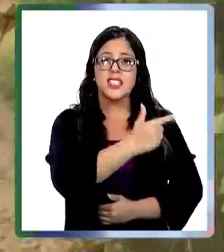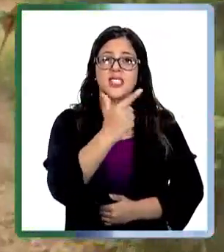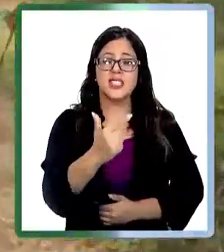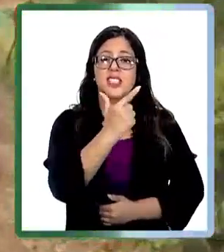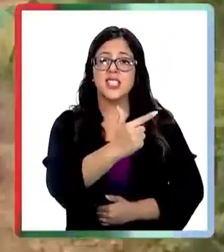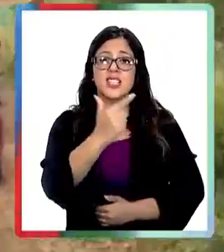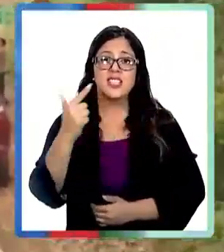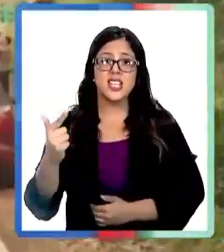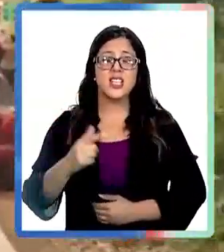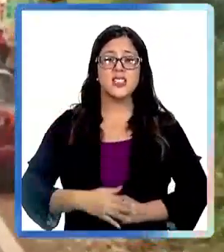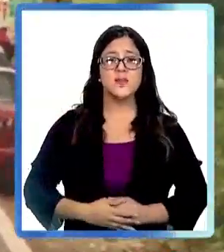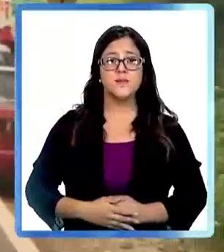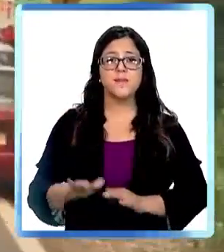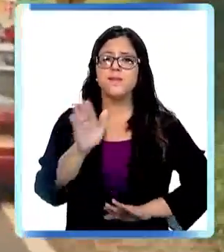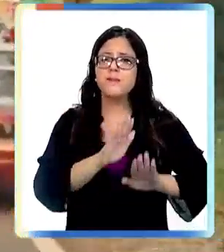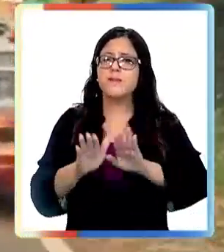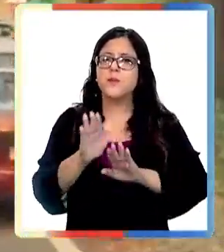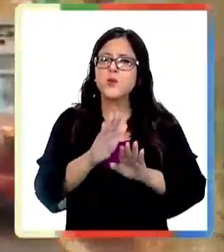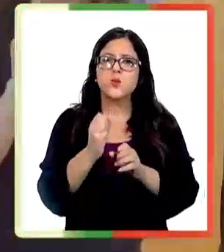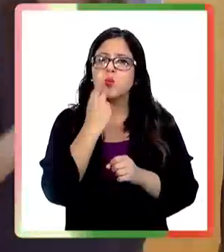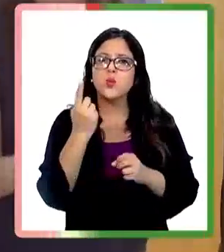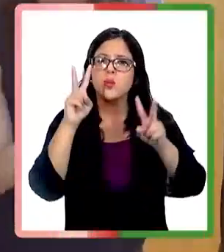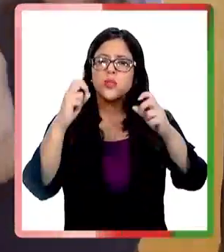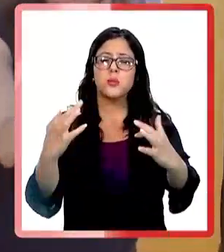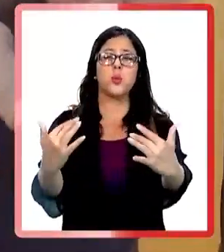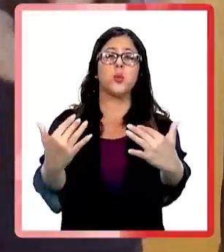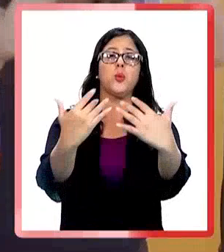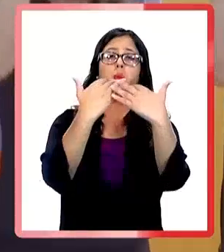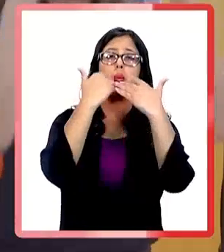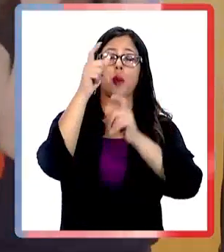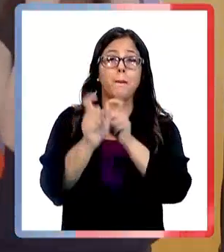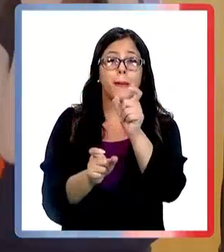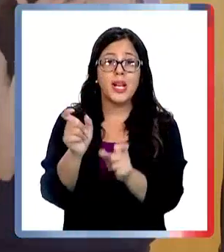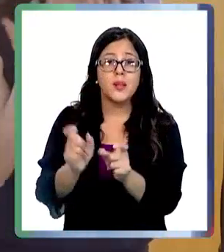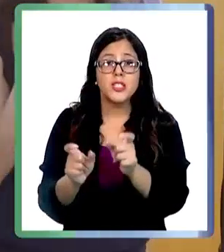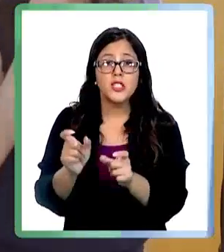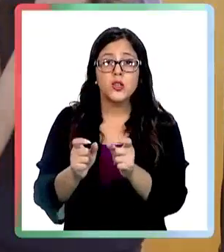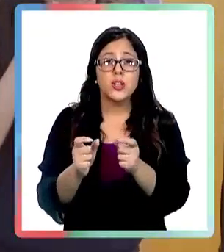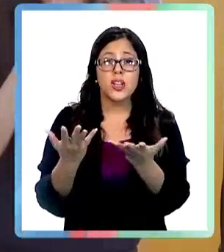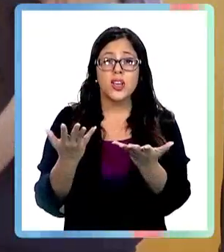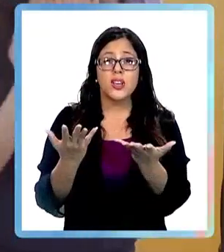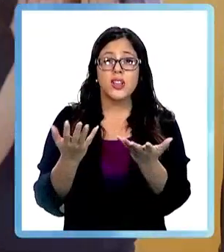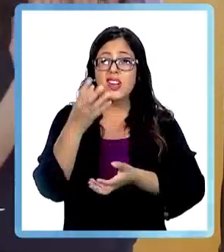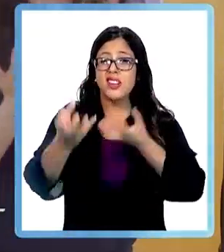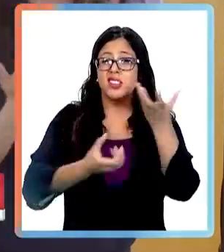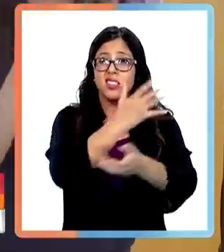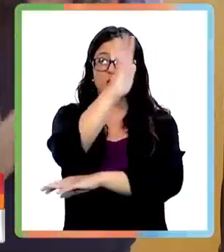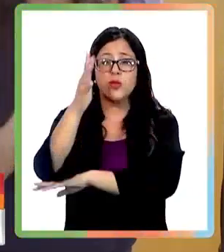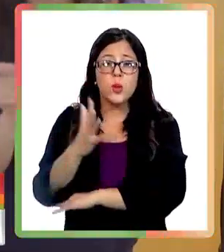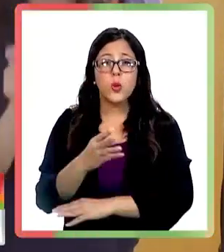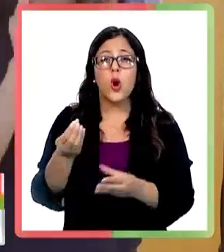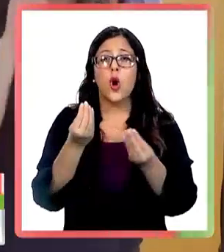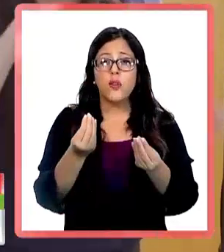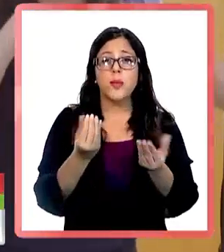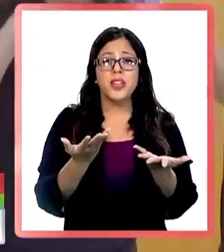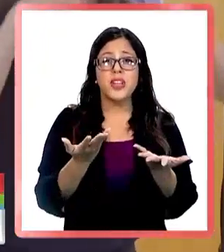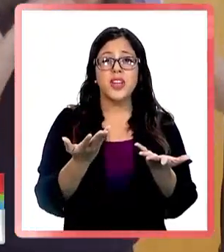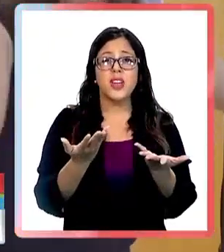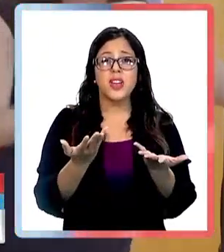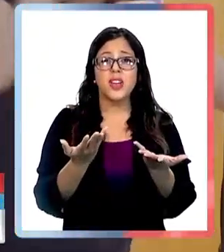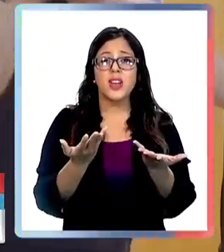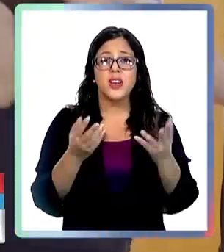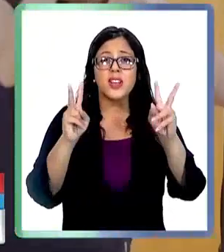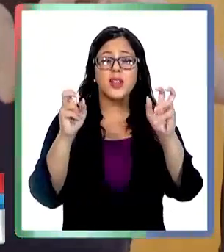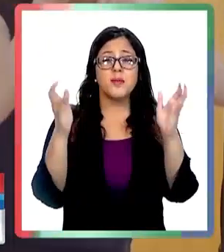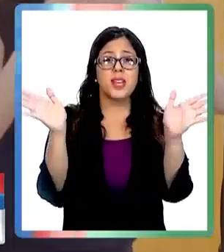-7777. ¿Qué precauciones pueden tener en relación al humo? Bueno, las personas que están en un incendio forestal